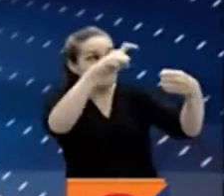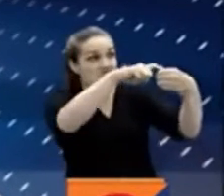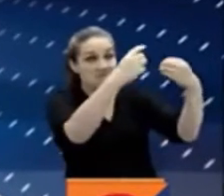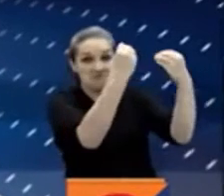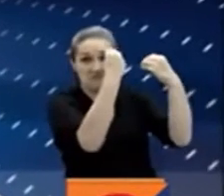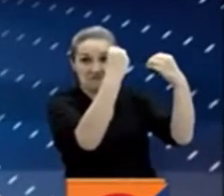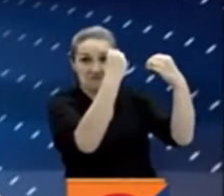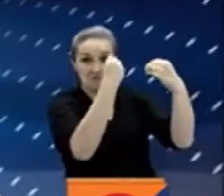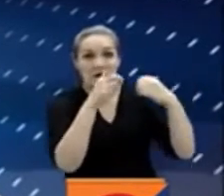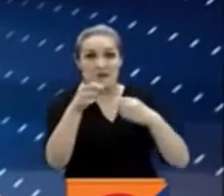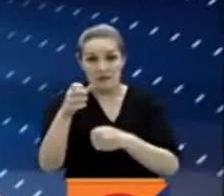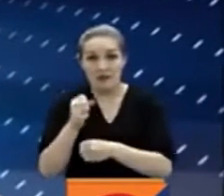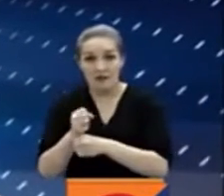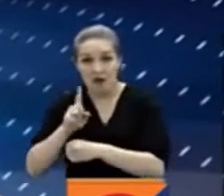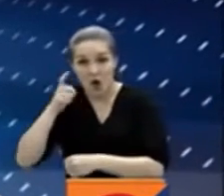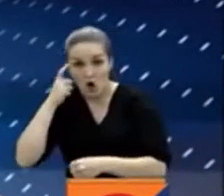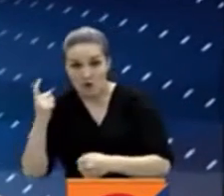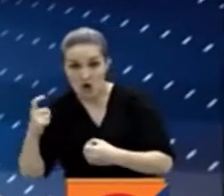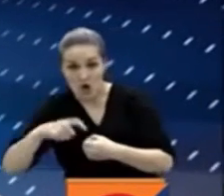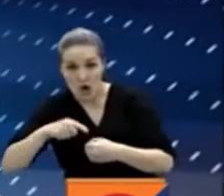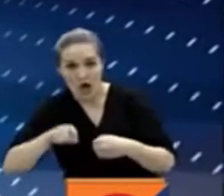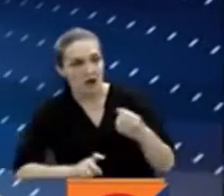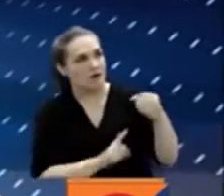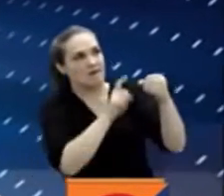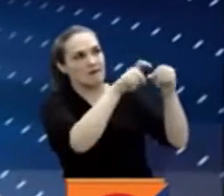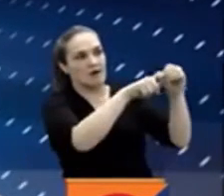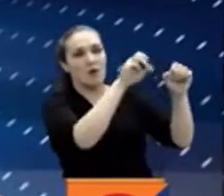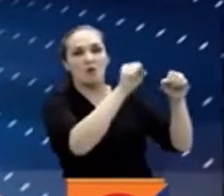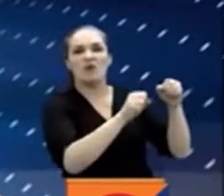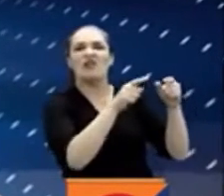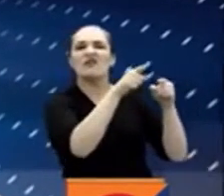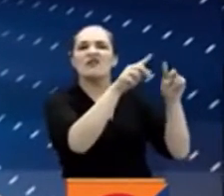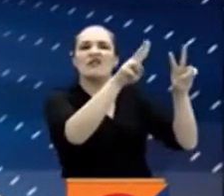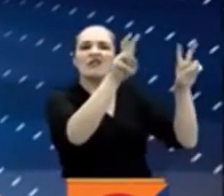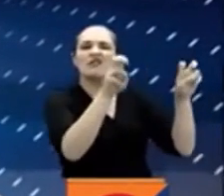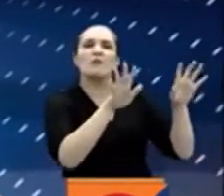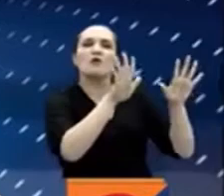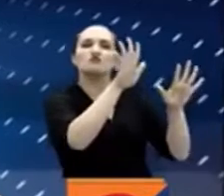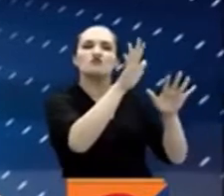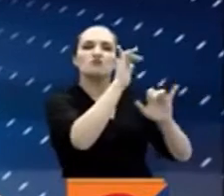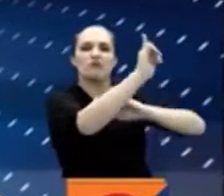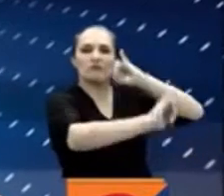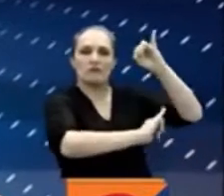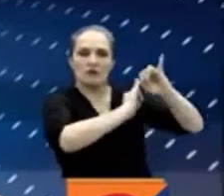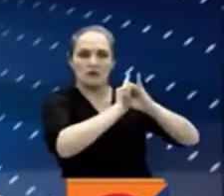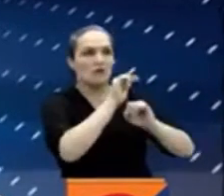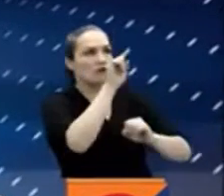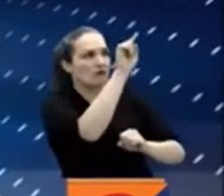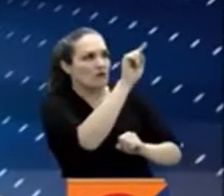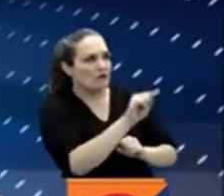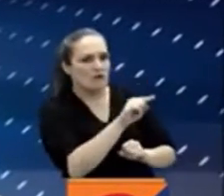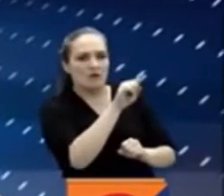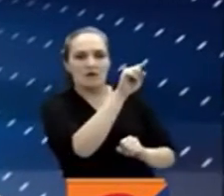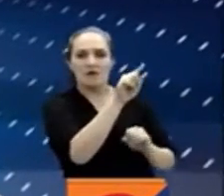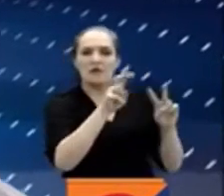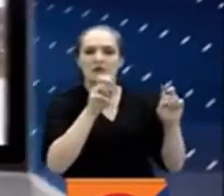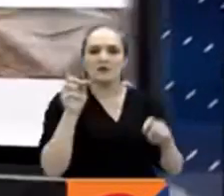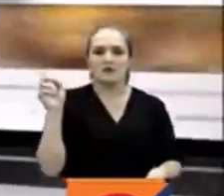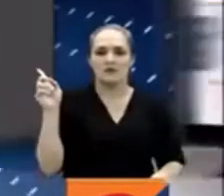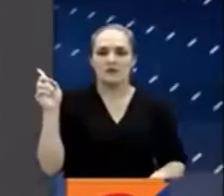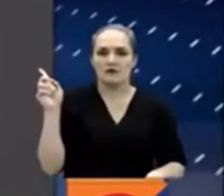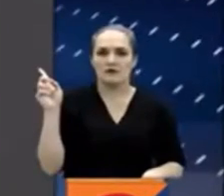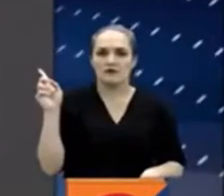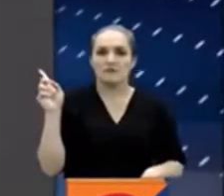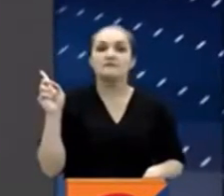pestaña Becas Luego, Becas para Estudio en el Exterior y Becas Vigentes, donde encontrará la opción Developing Digital Economy